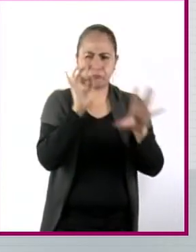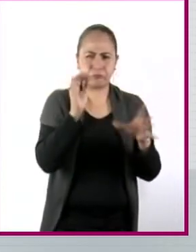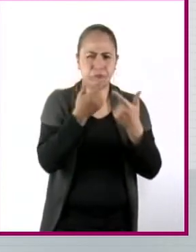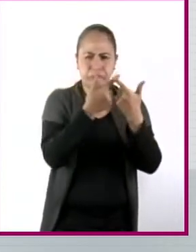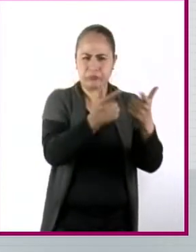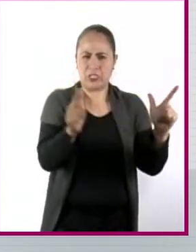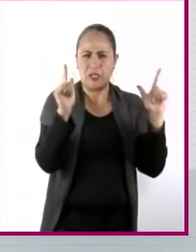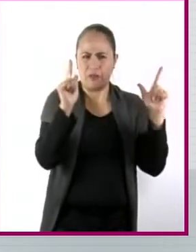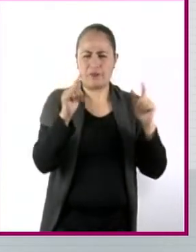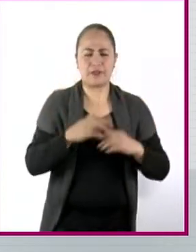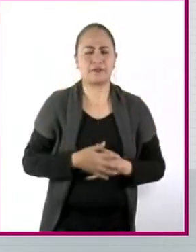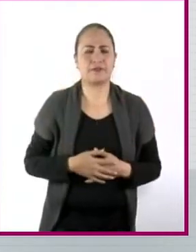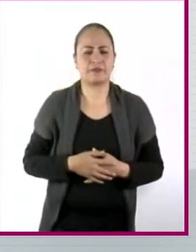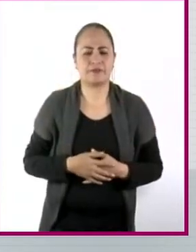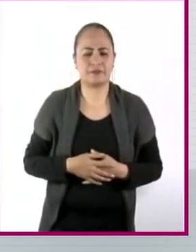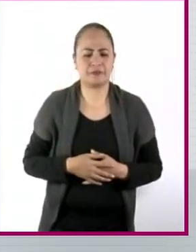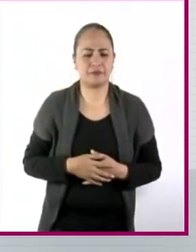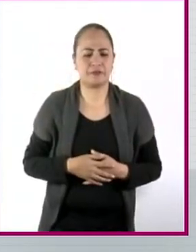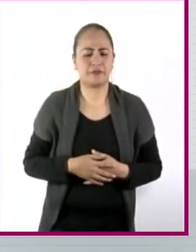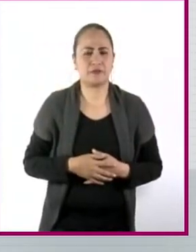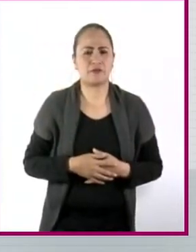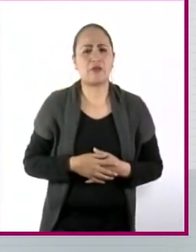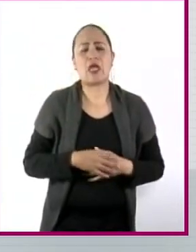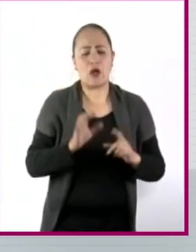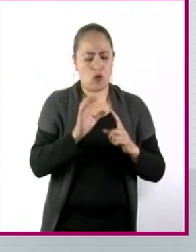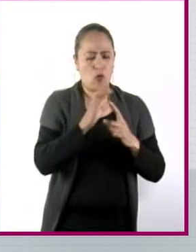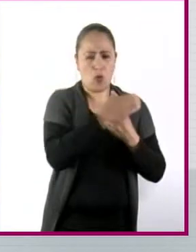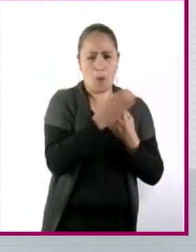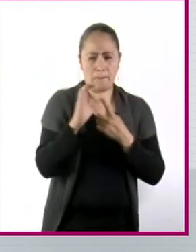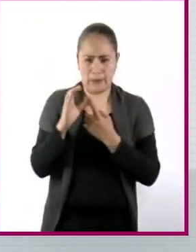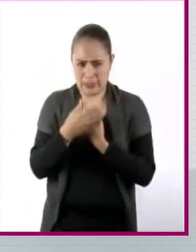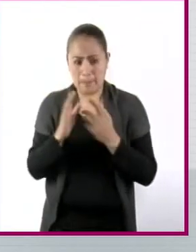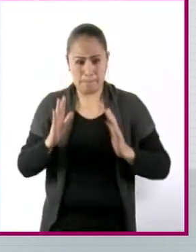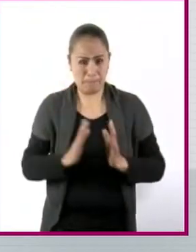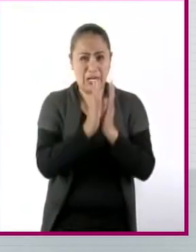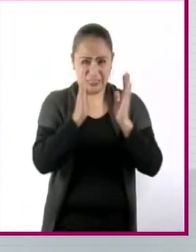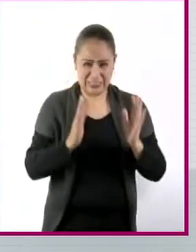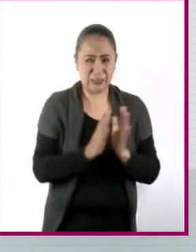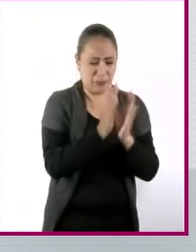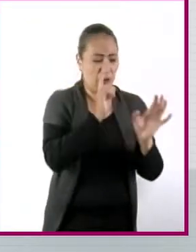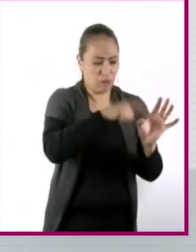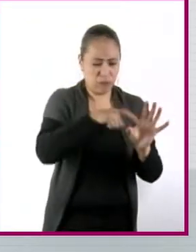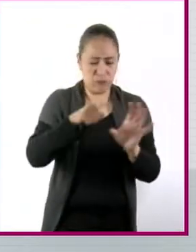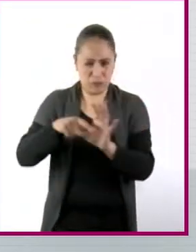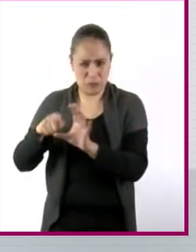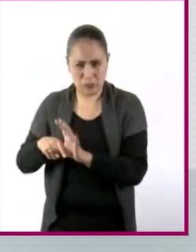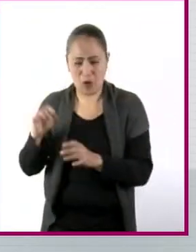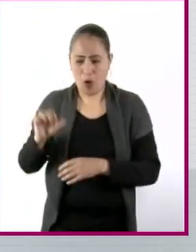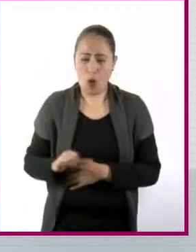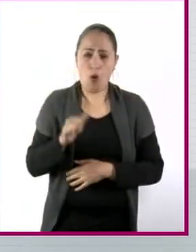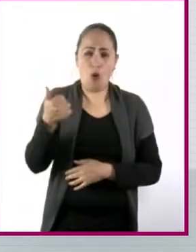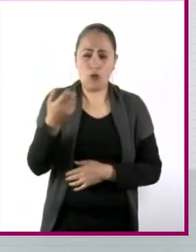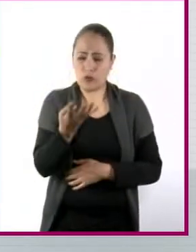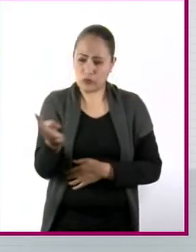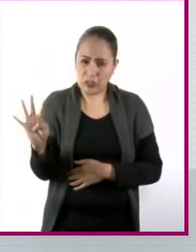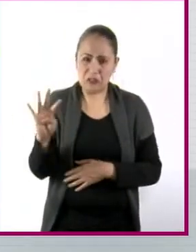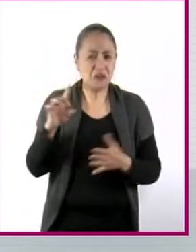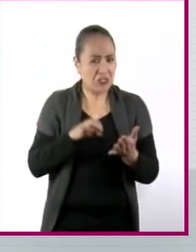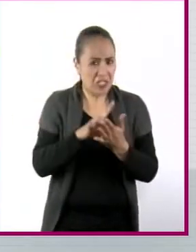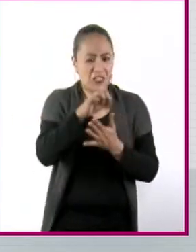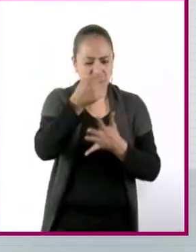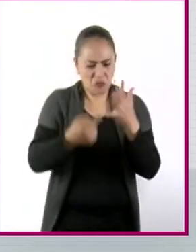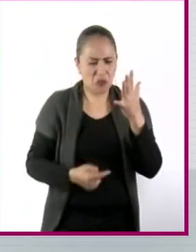también el hecho de participar en esos comités ayudas a que otros también puedan ejercer estos derechos.